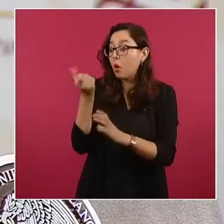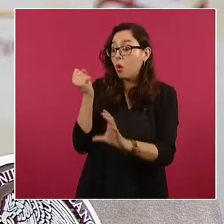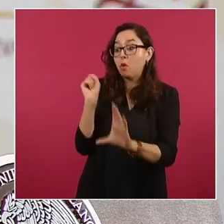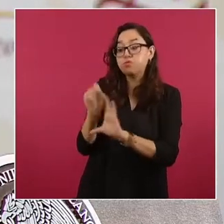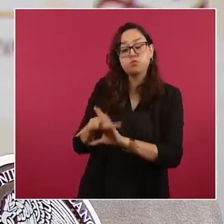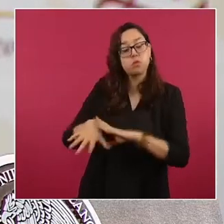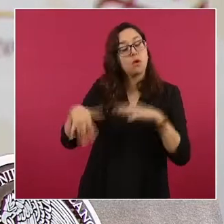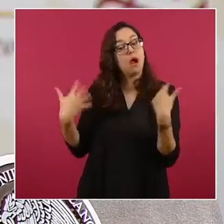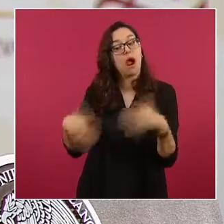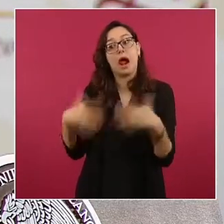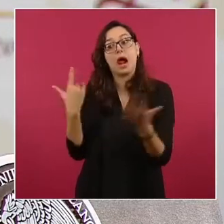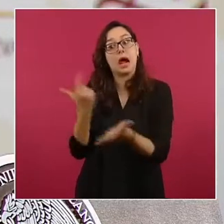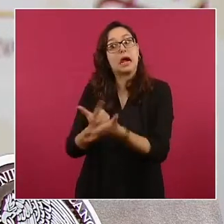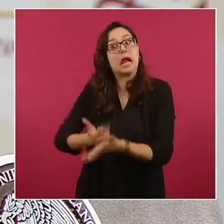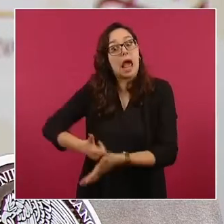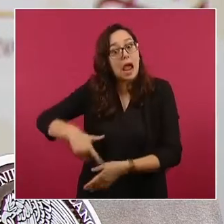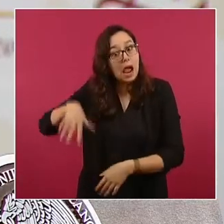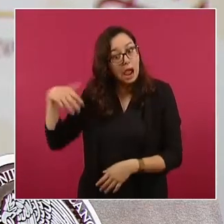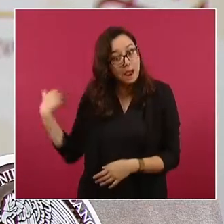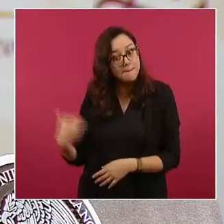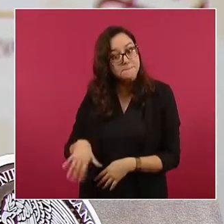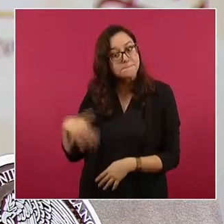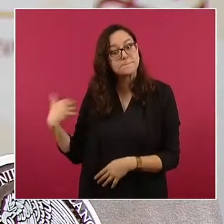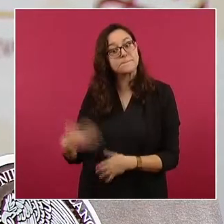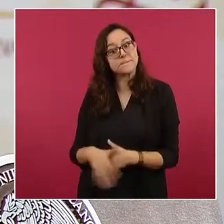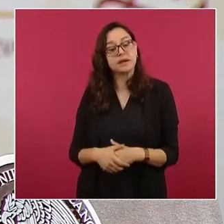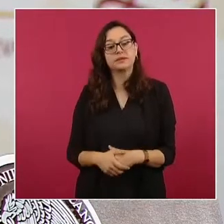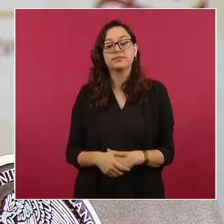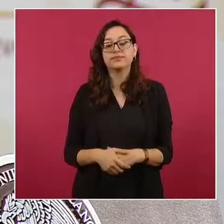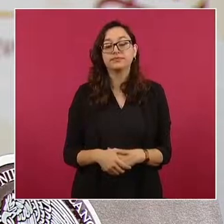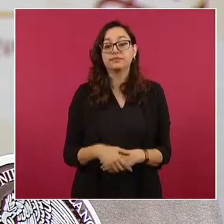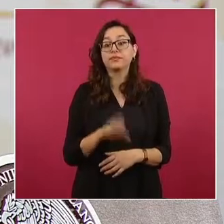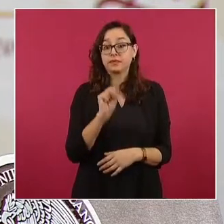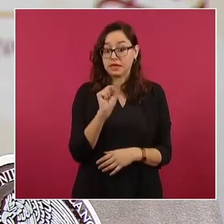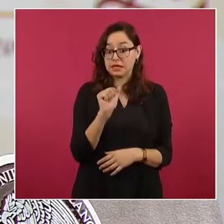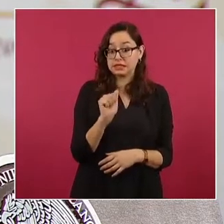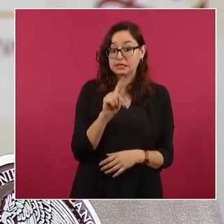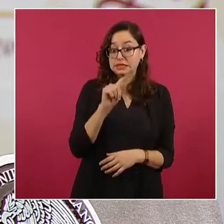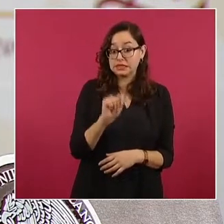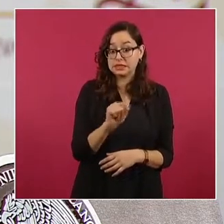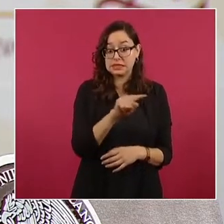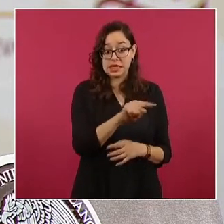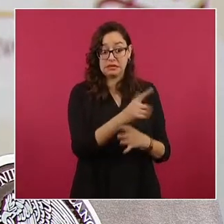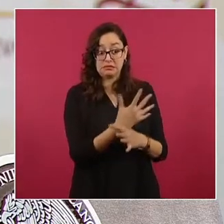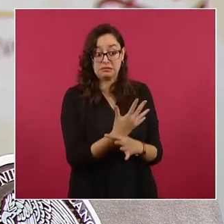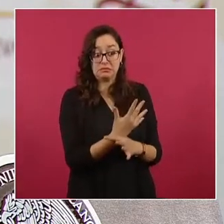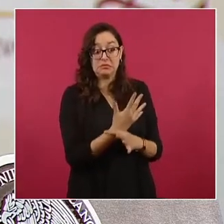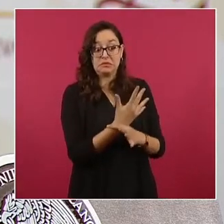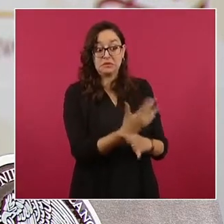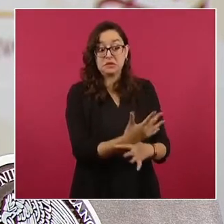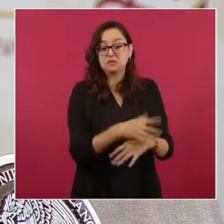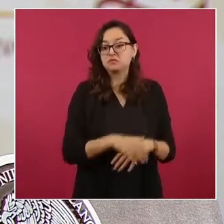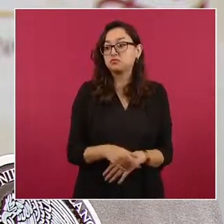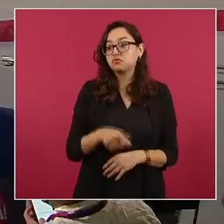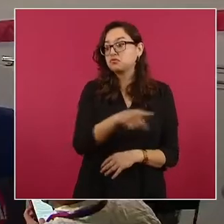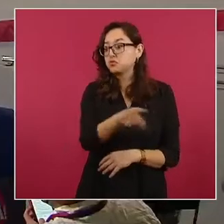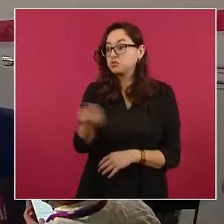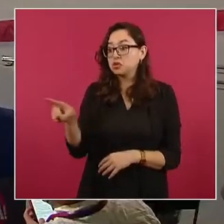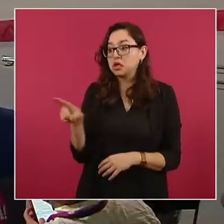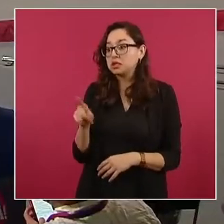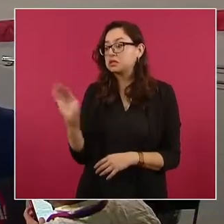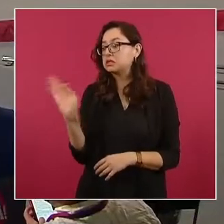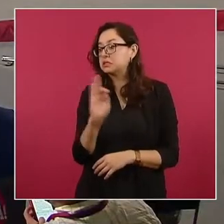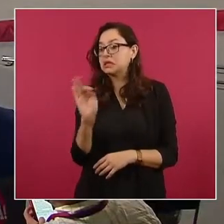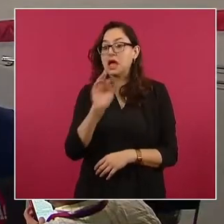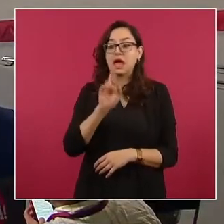TV inventa que el SAT presumirá ingresos, aunque sean personas no inscritas en el Registro